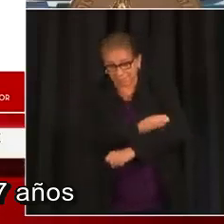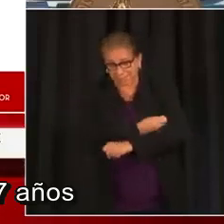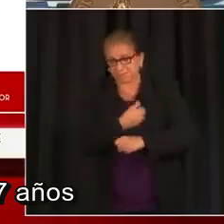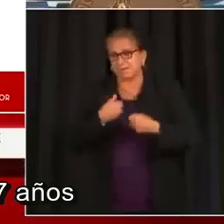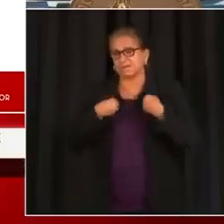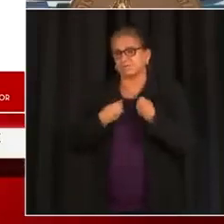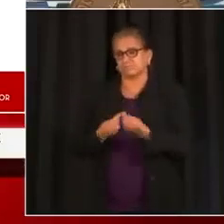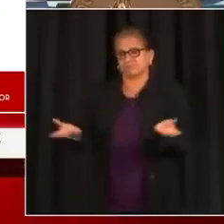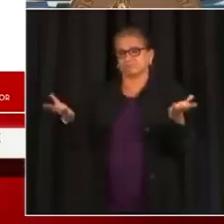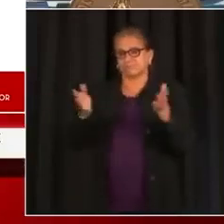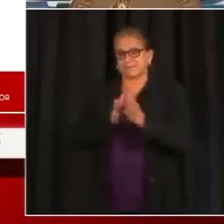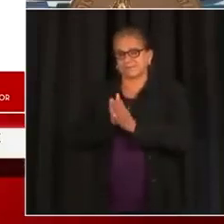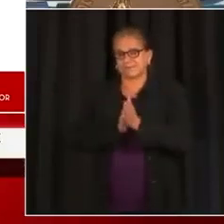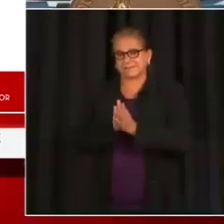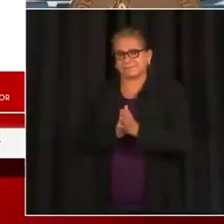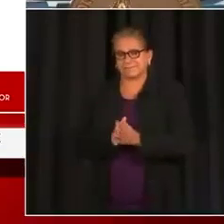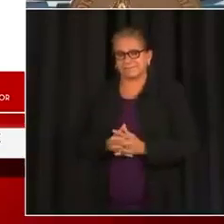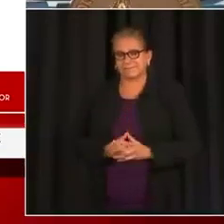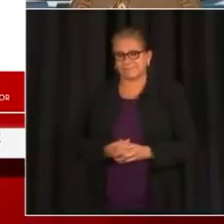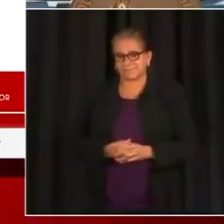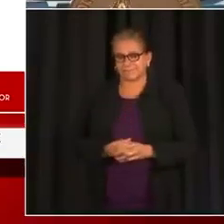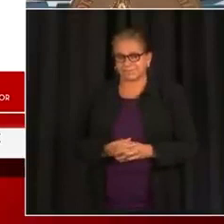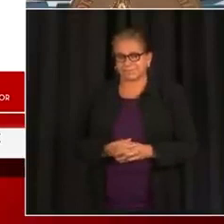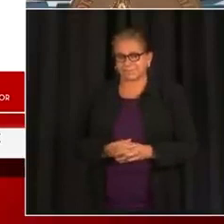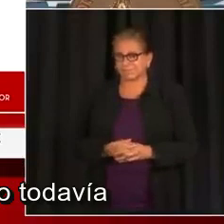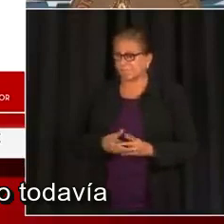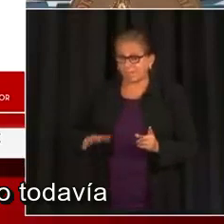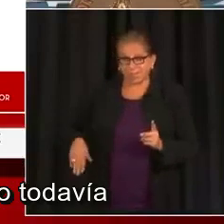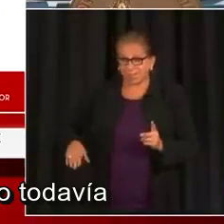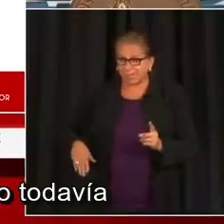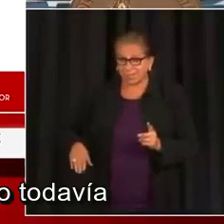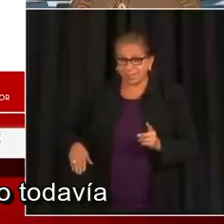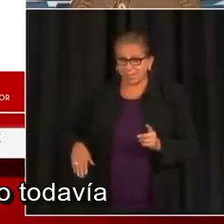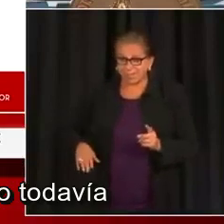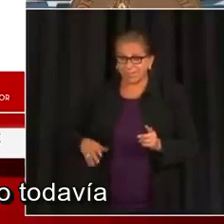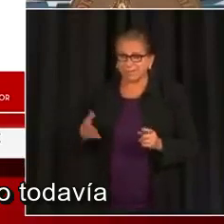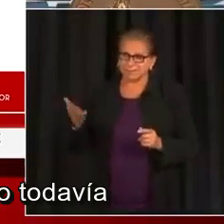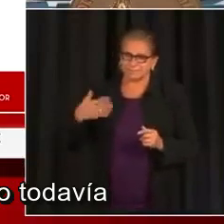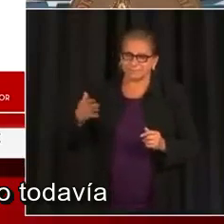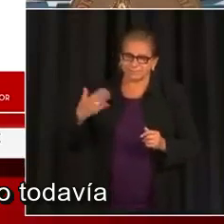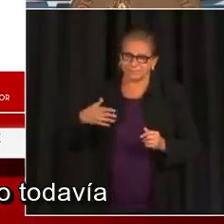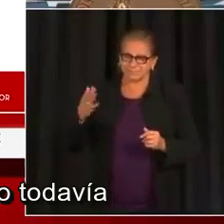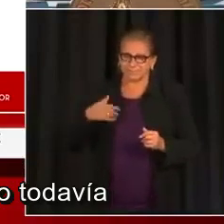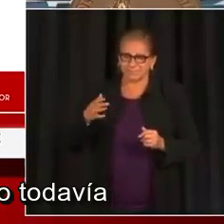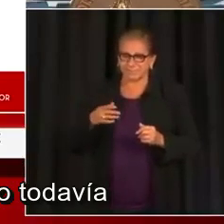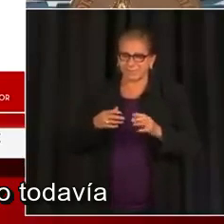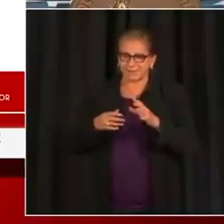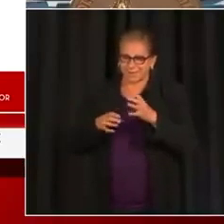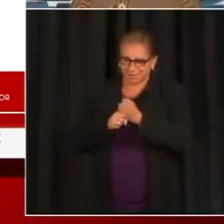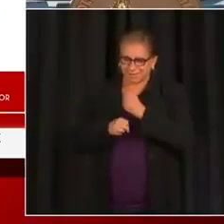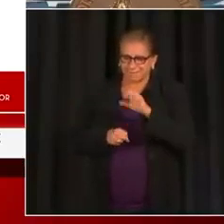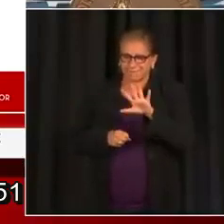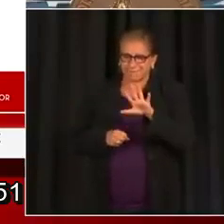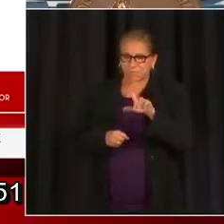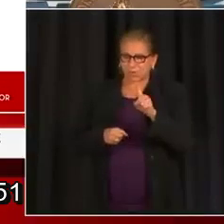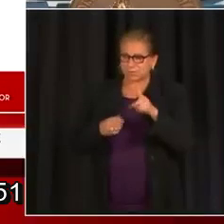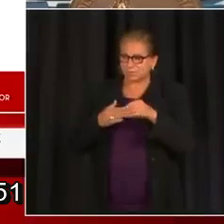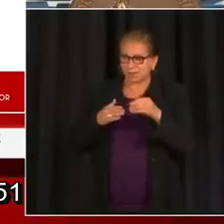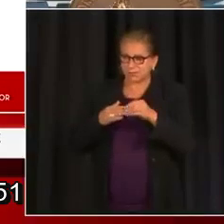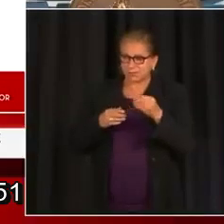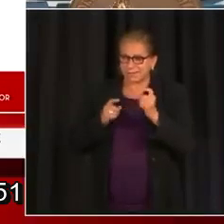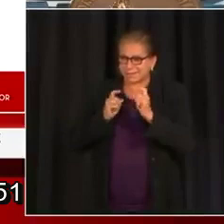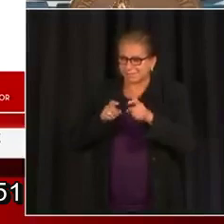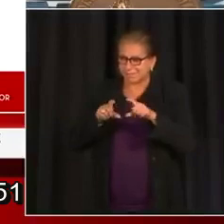17 años que reciban la vacuna. Los jóvenes que no han sido vacunados todavía van a